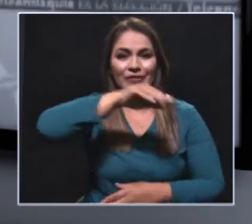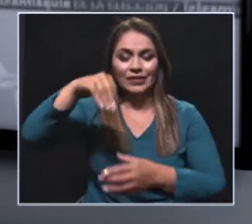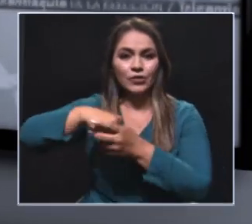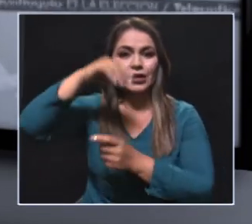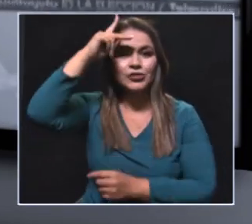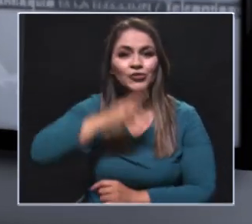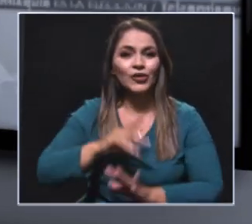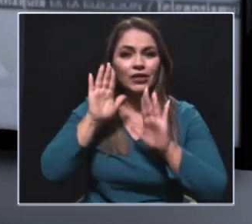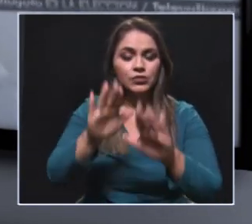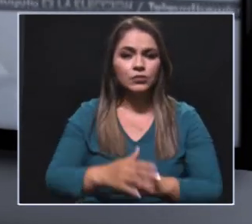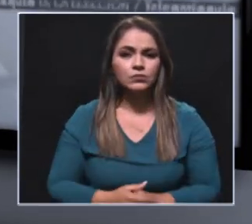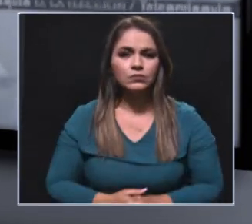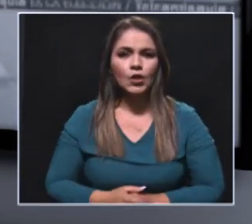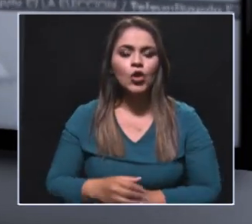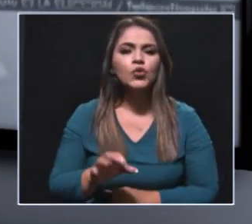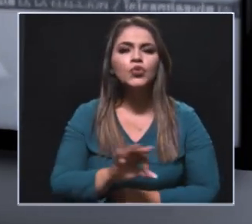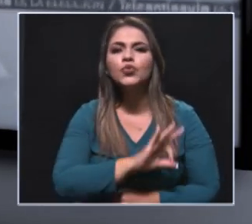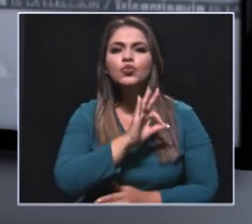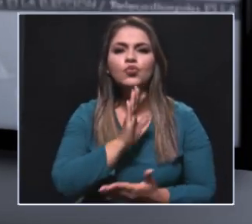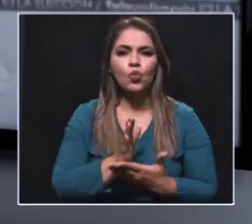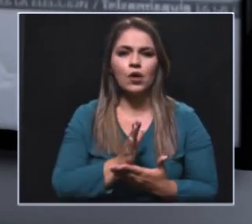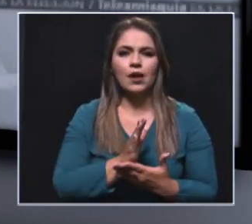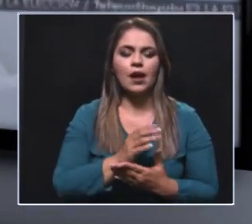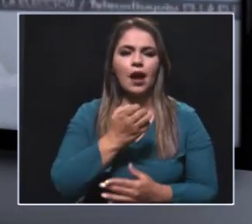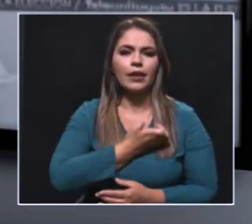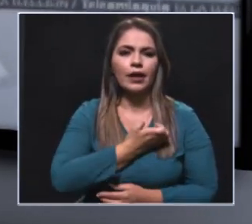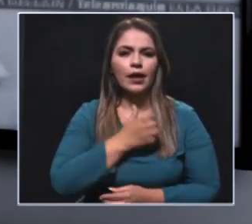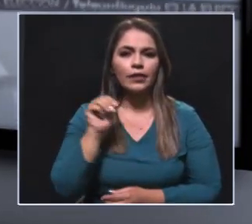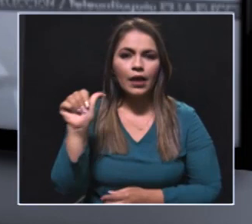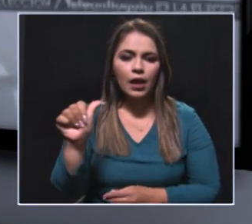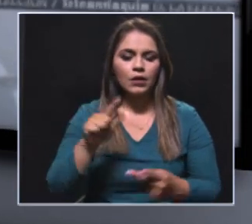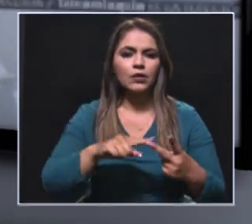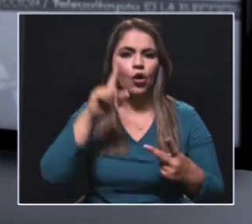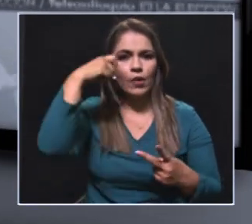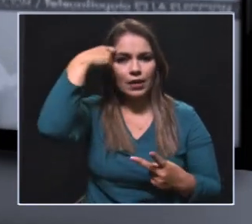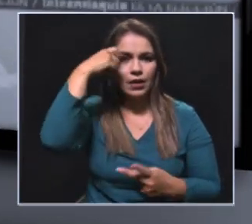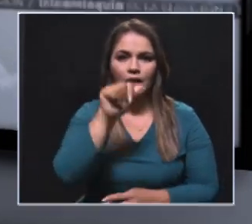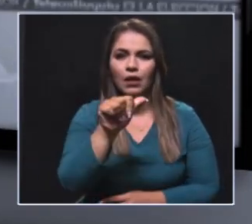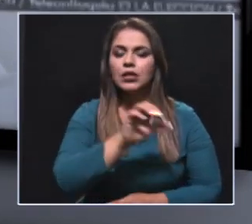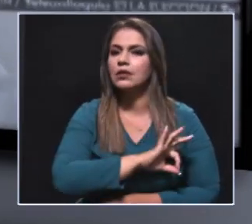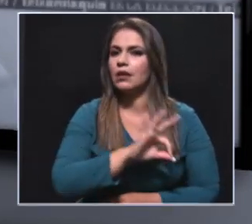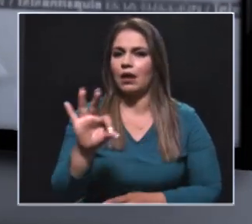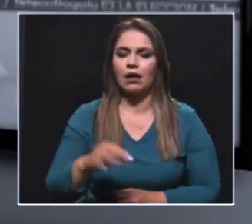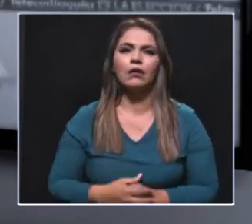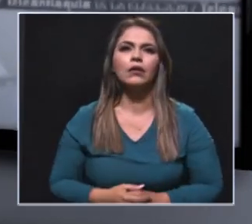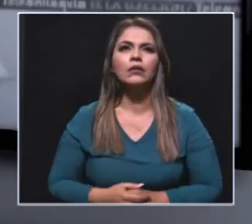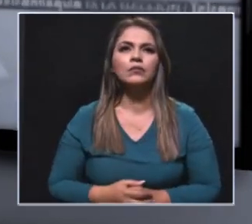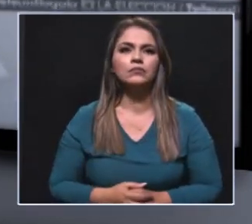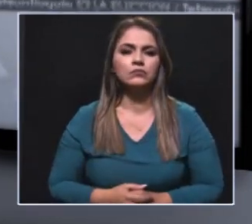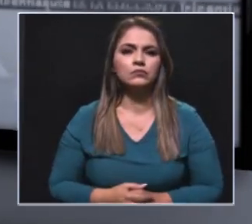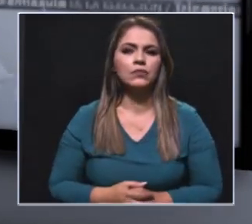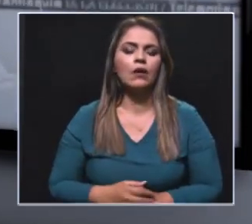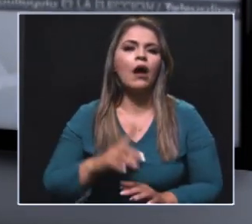ciudad de Medellín nunca ha sido elegido ni alcaldesa ni gobernadora. Hemos tenido gobernadora por